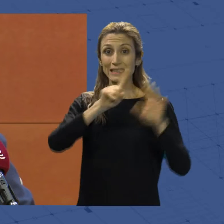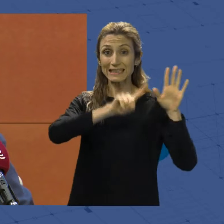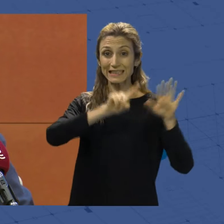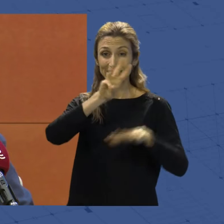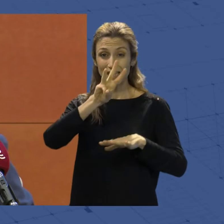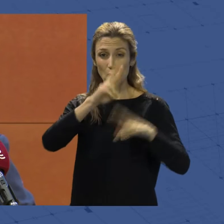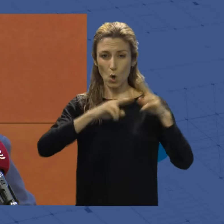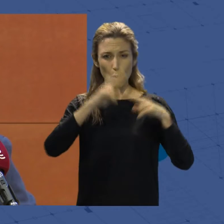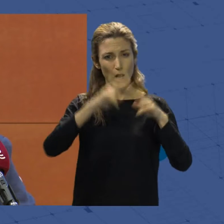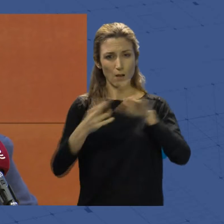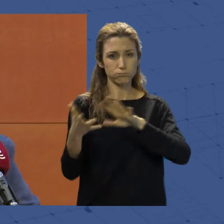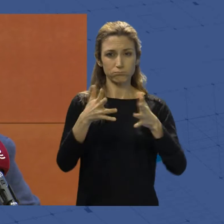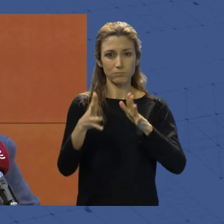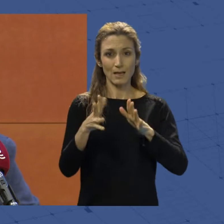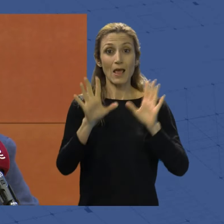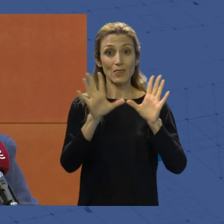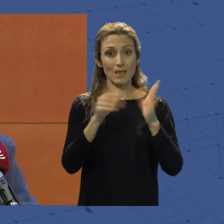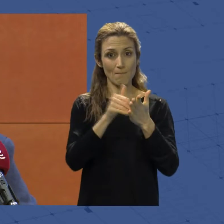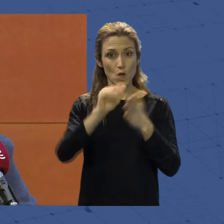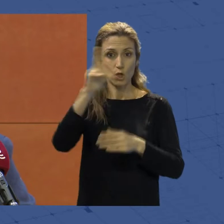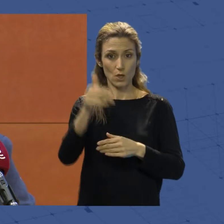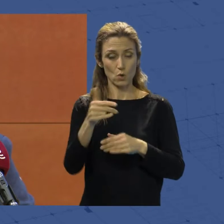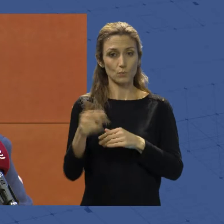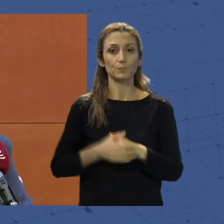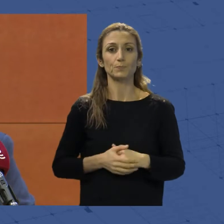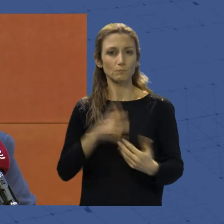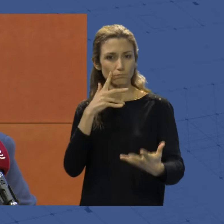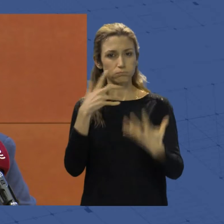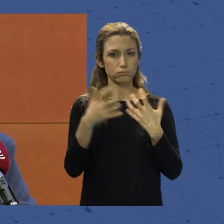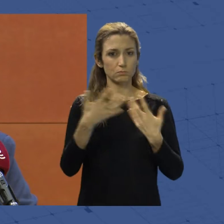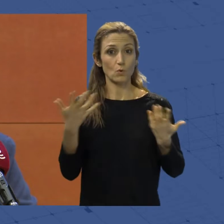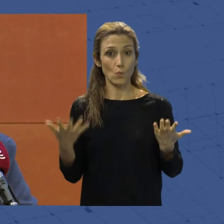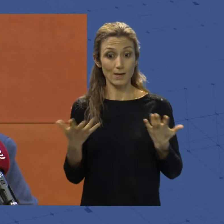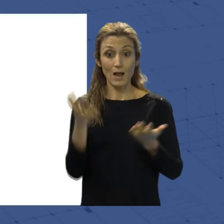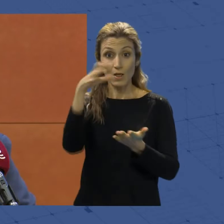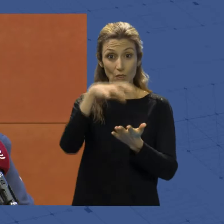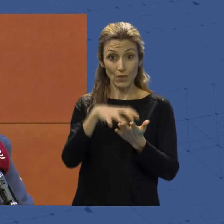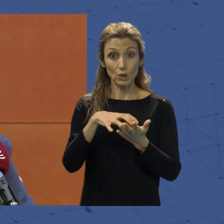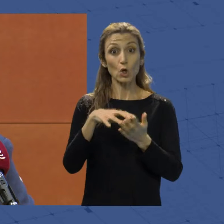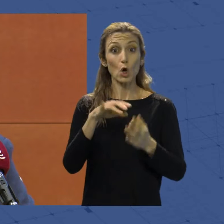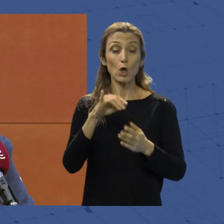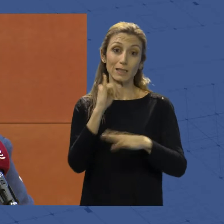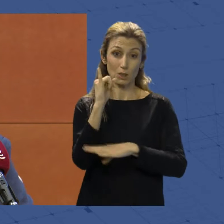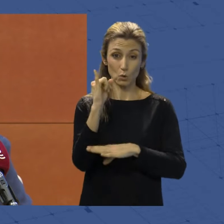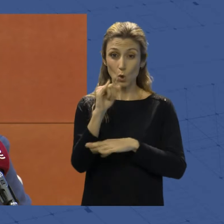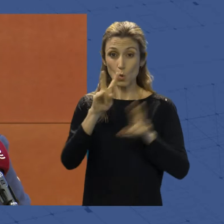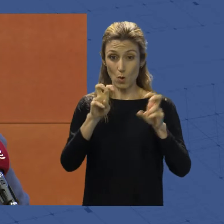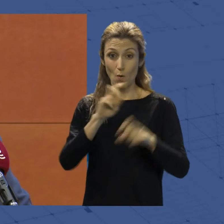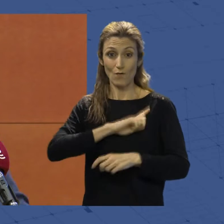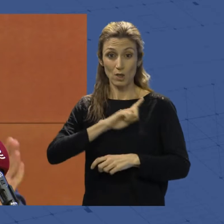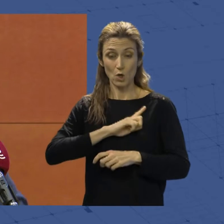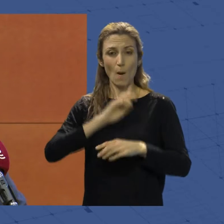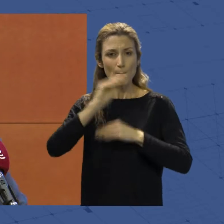importe cercano a los 10 millones de euros. Entre ellas destacan el nuevo CEIS de Viator, la mejora del CEIS Solimar,